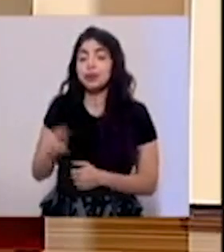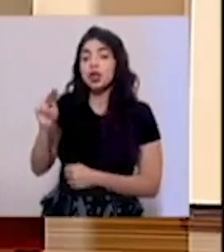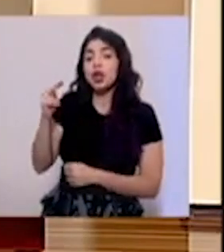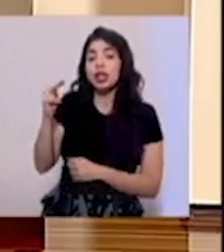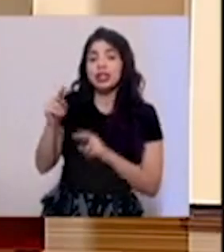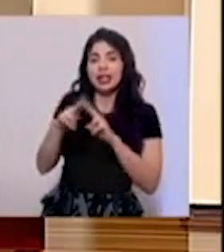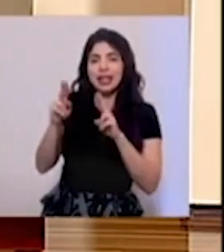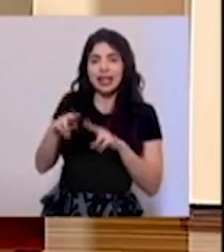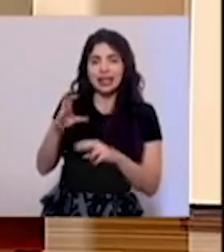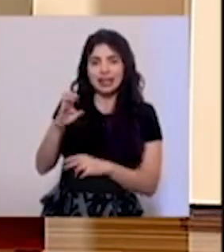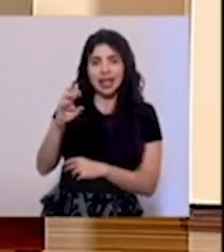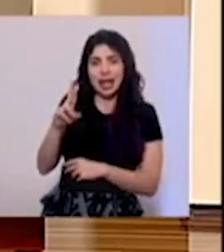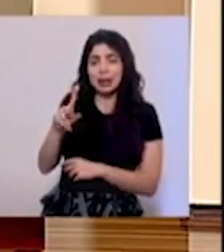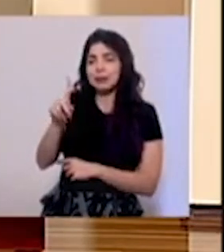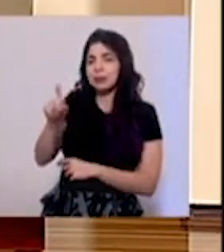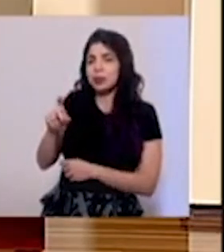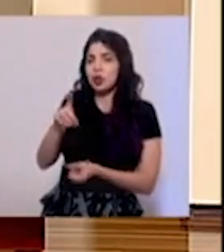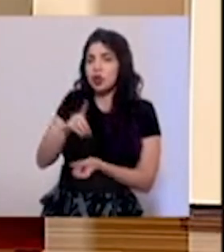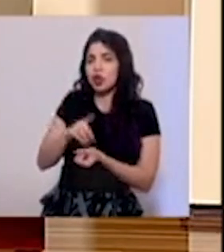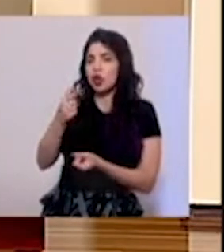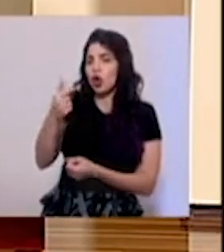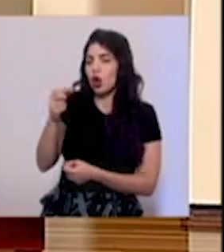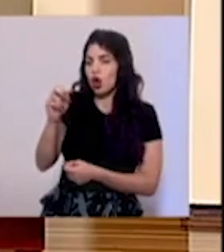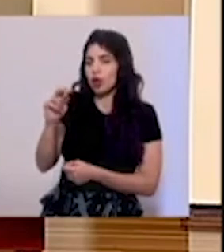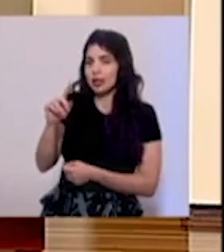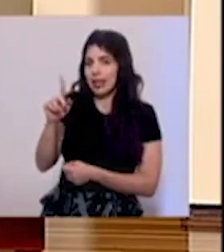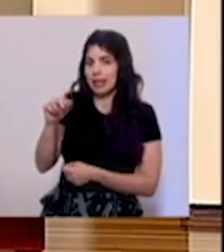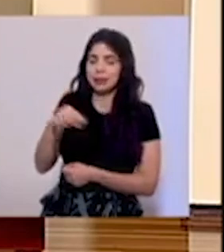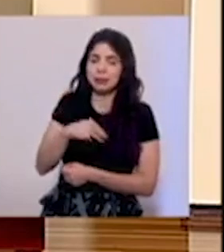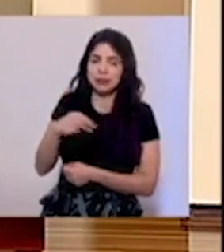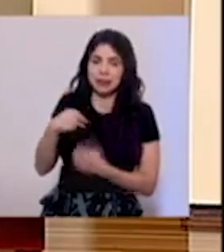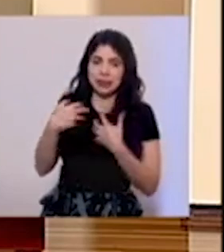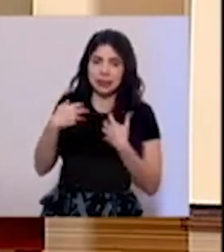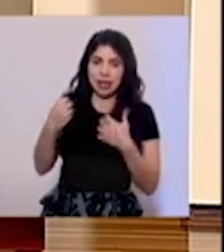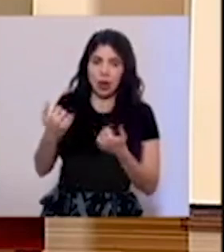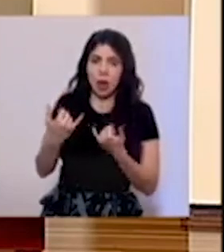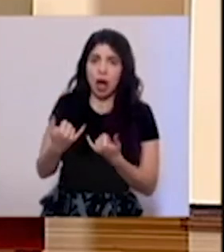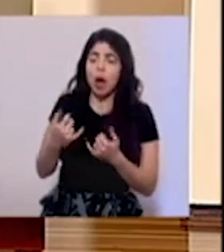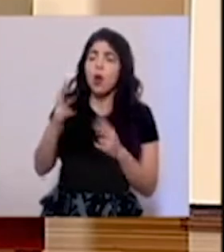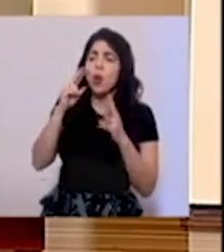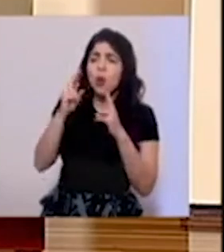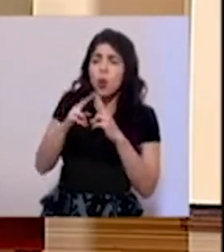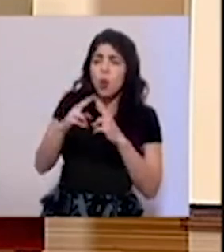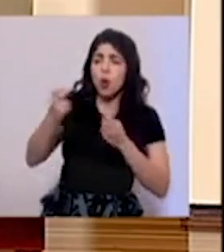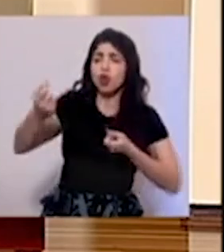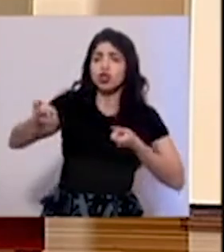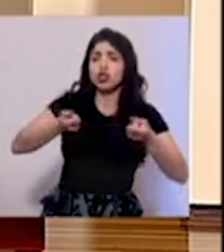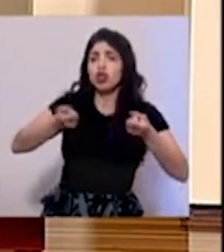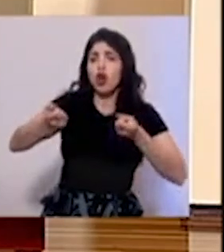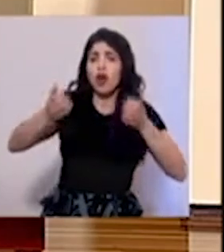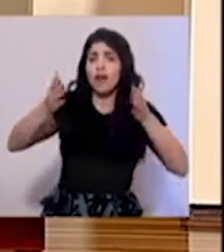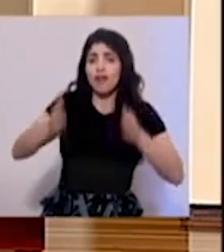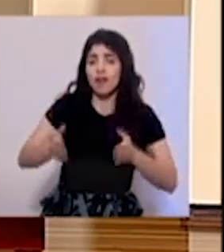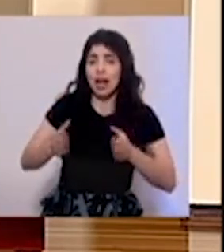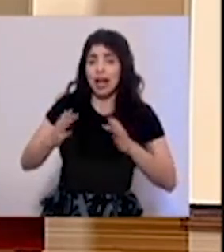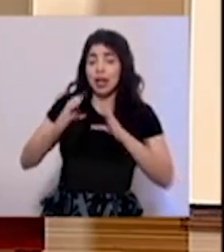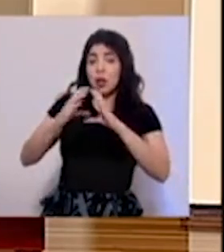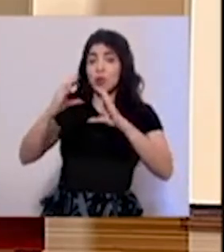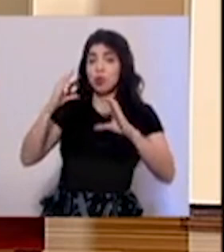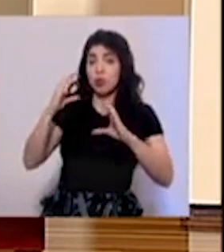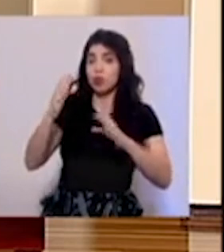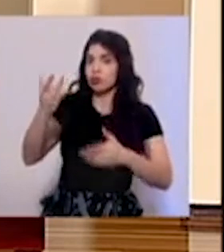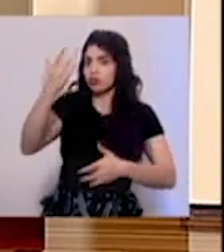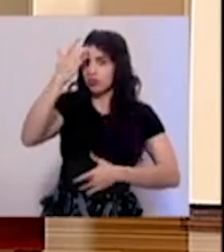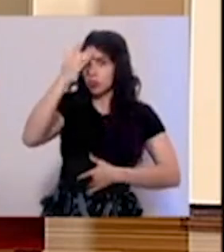CR, consulta al doctor González, ministro de Salud. Ahí, conocemos de conductores de empresas autobuseras contagiados de